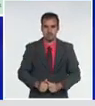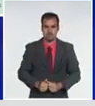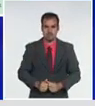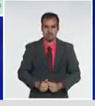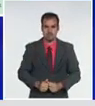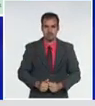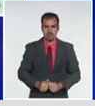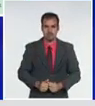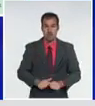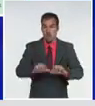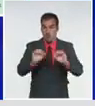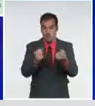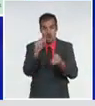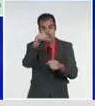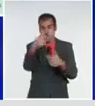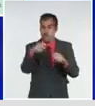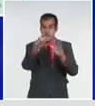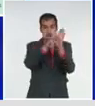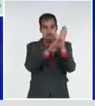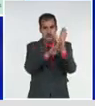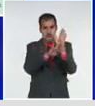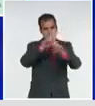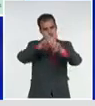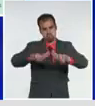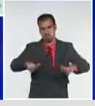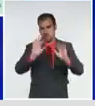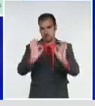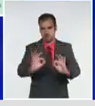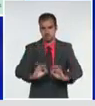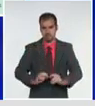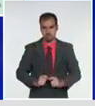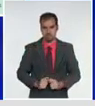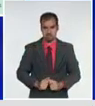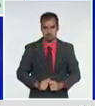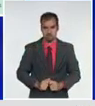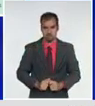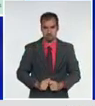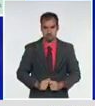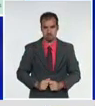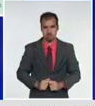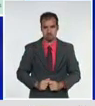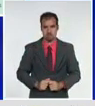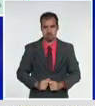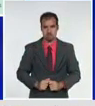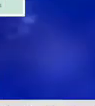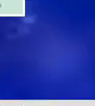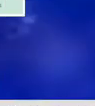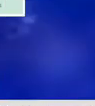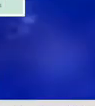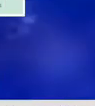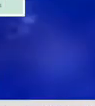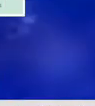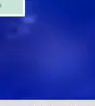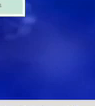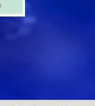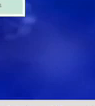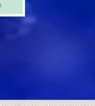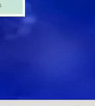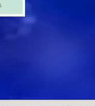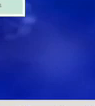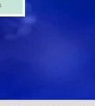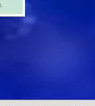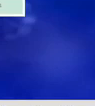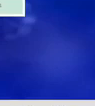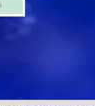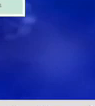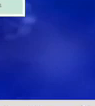muy severas, de restricción. Santia Espíritu, en el día de ayer, una cifra, muy elevada, en Cabayguén, 61,